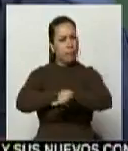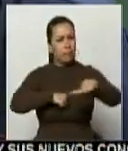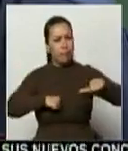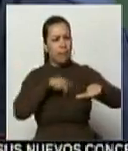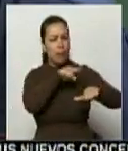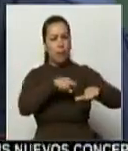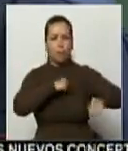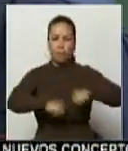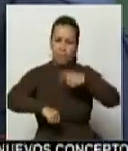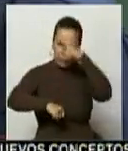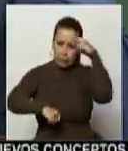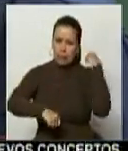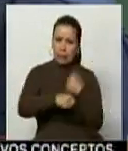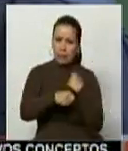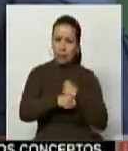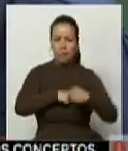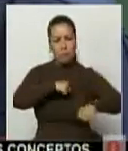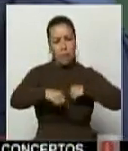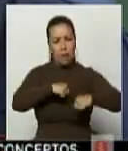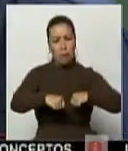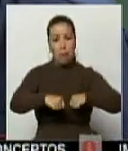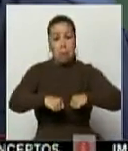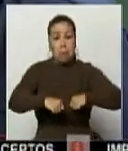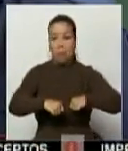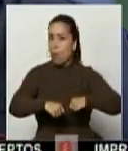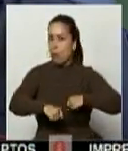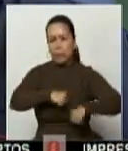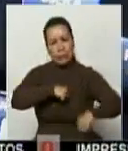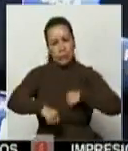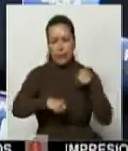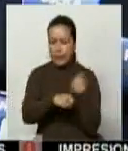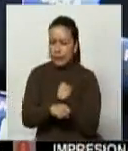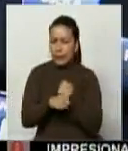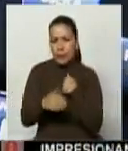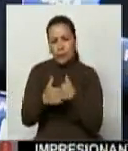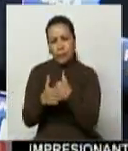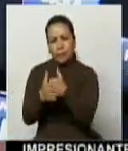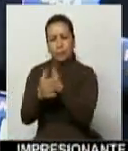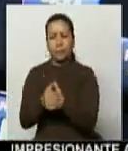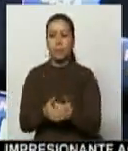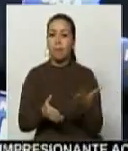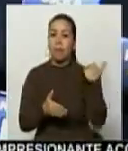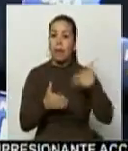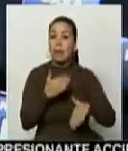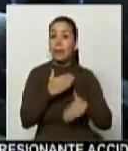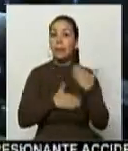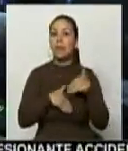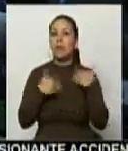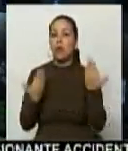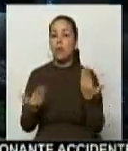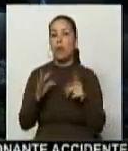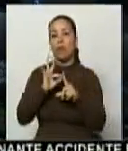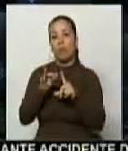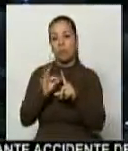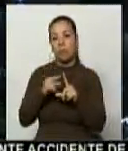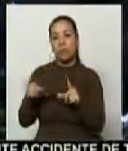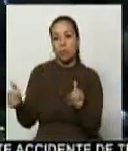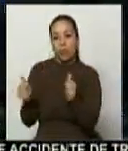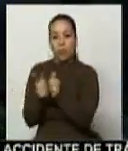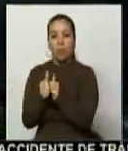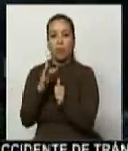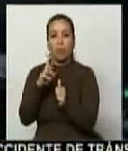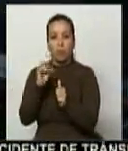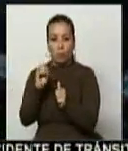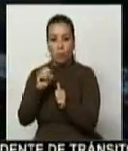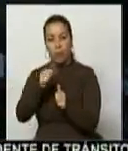del canal, y fue una gestión muy aguerrida. Inicialmente, la señal de Telecafé será compartida con el canal TRO